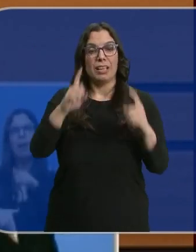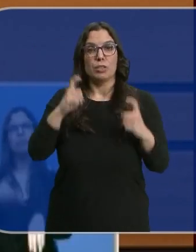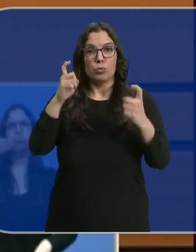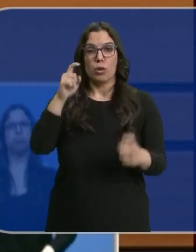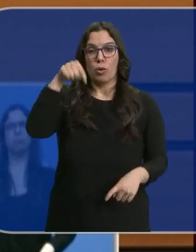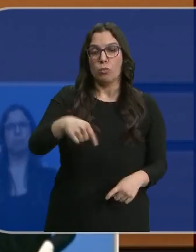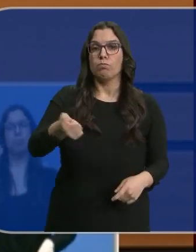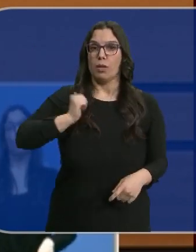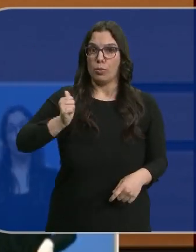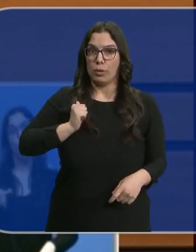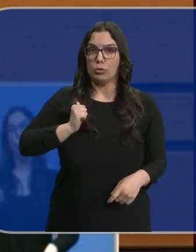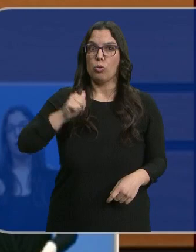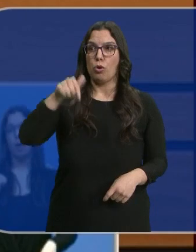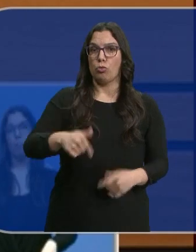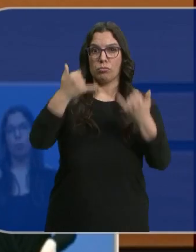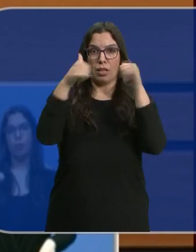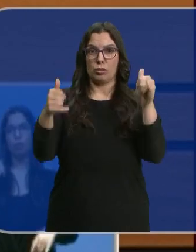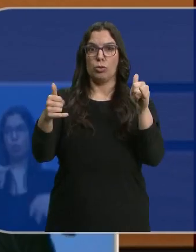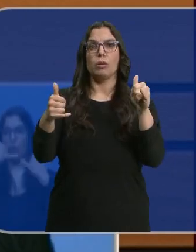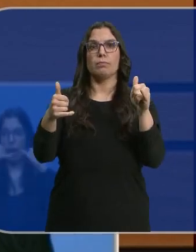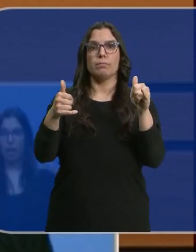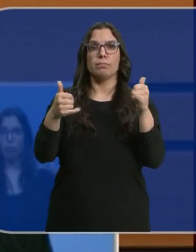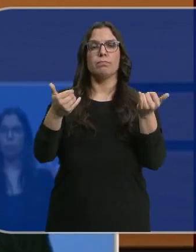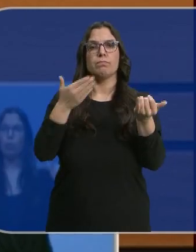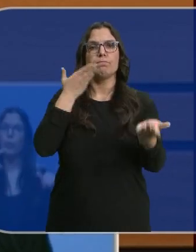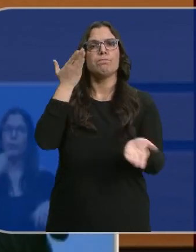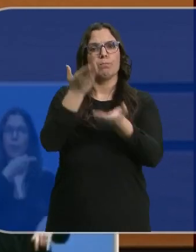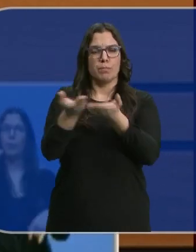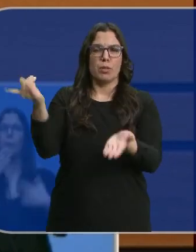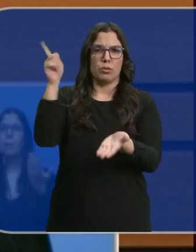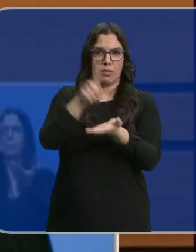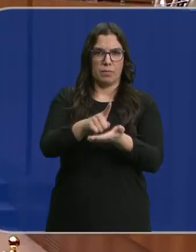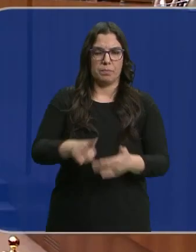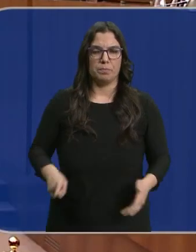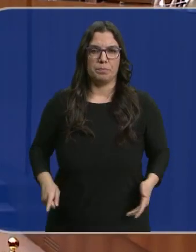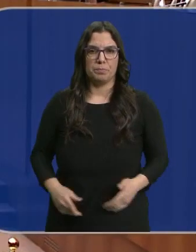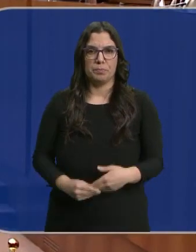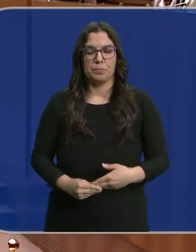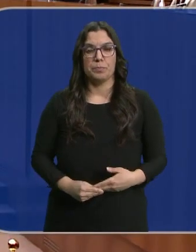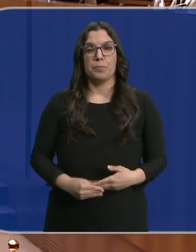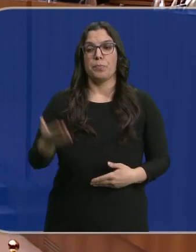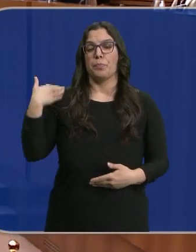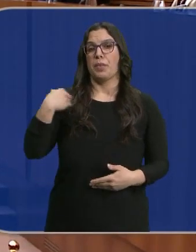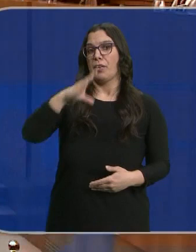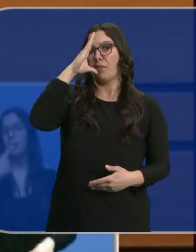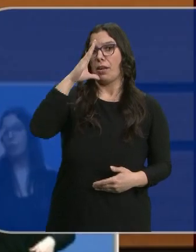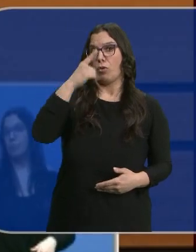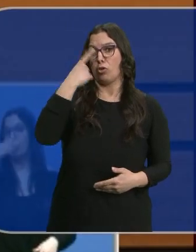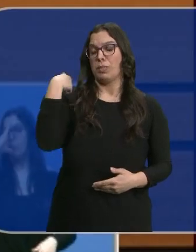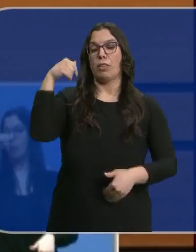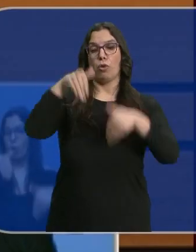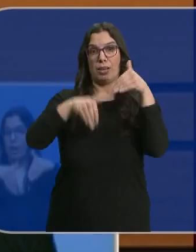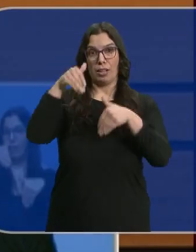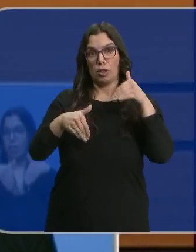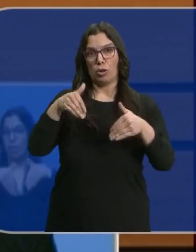hoy, aprovechando el desarrollo de este acto, vuelvo a solicitar. Las elecciones de febrero de 2022